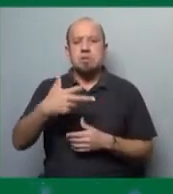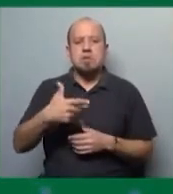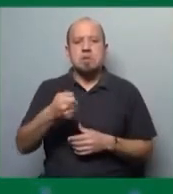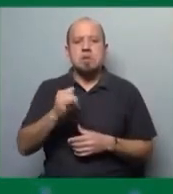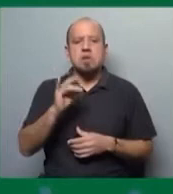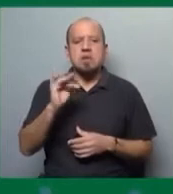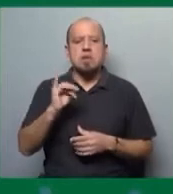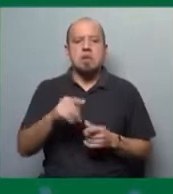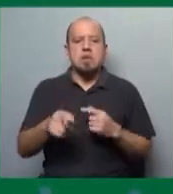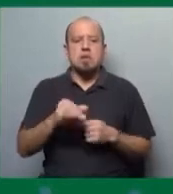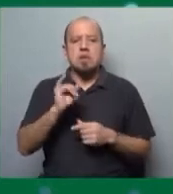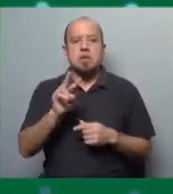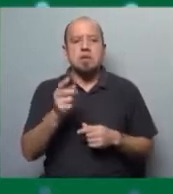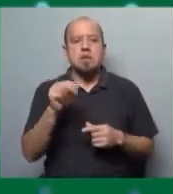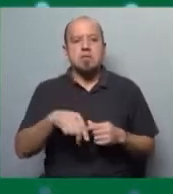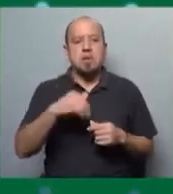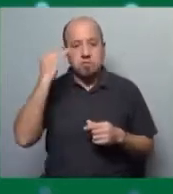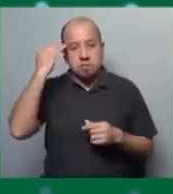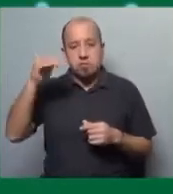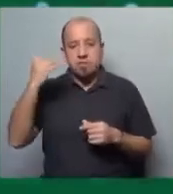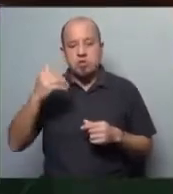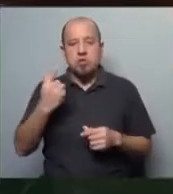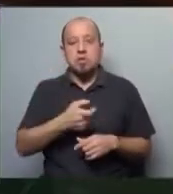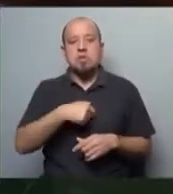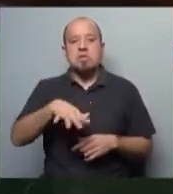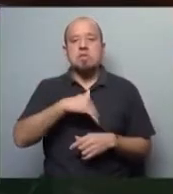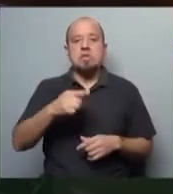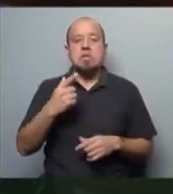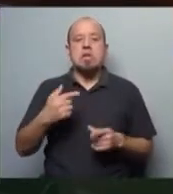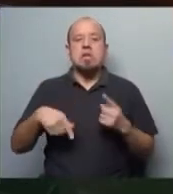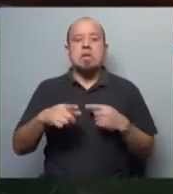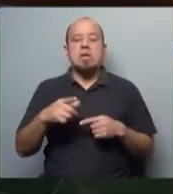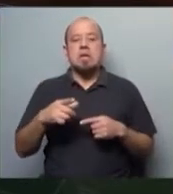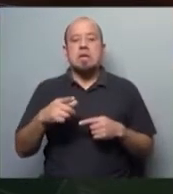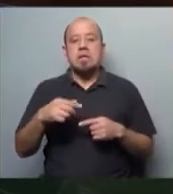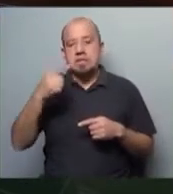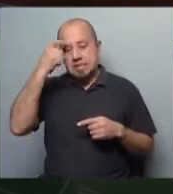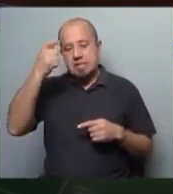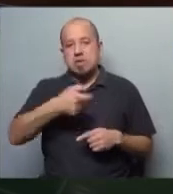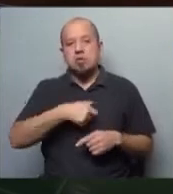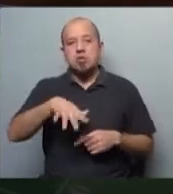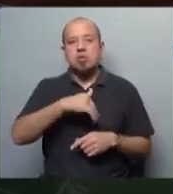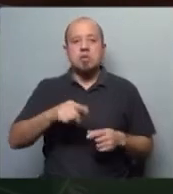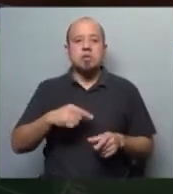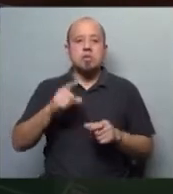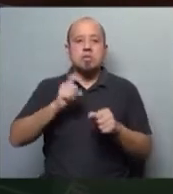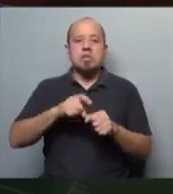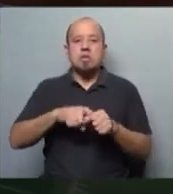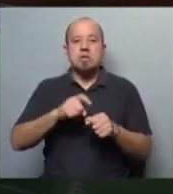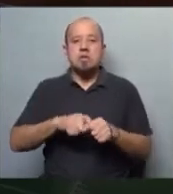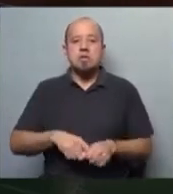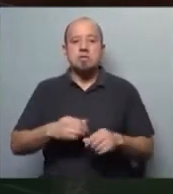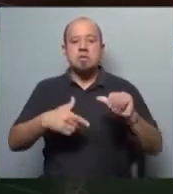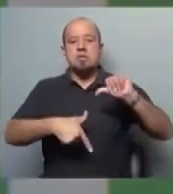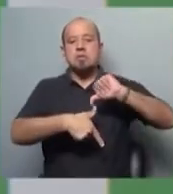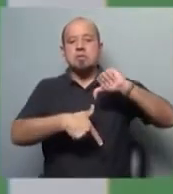recibimos a Iván González, profesor de Ciencias Sociales y también coordinador político de la Confederación Sindical de Trabajadores de las